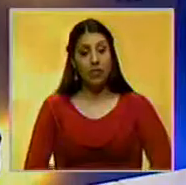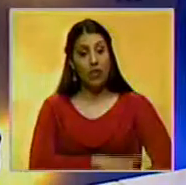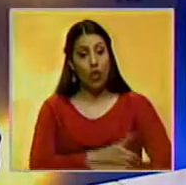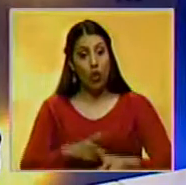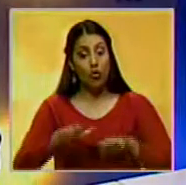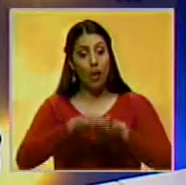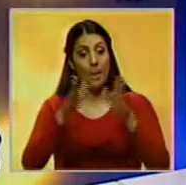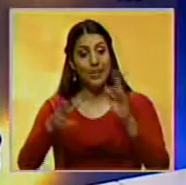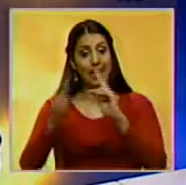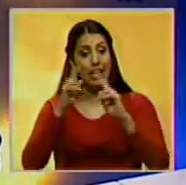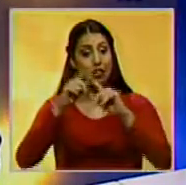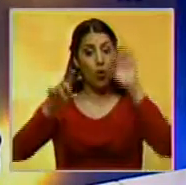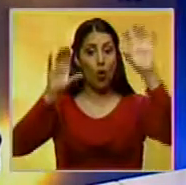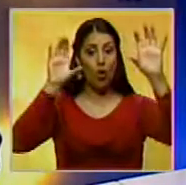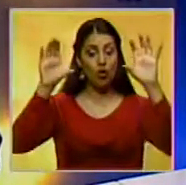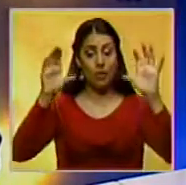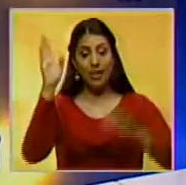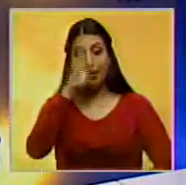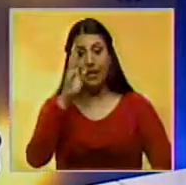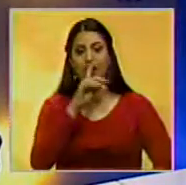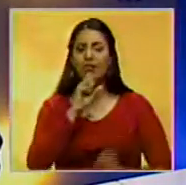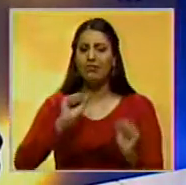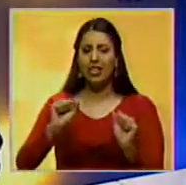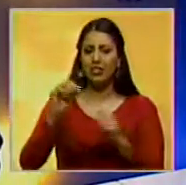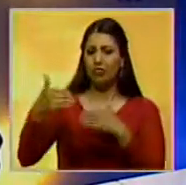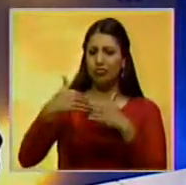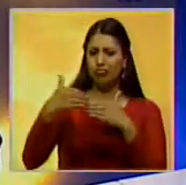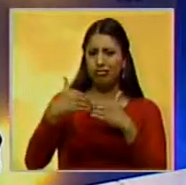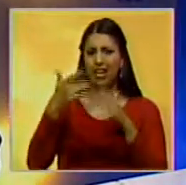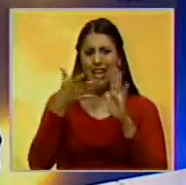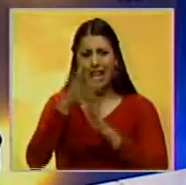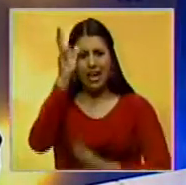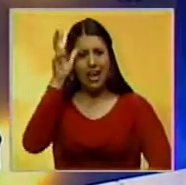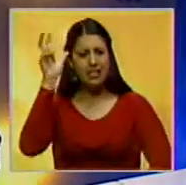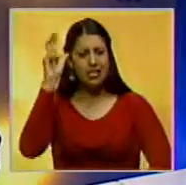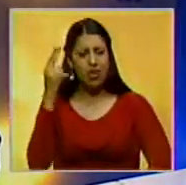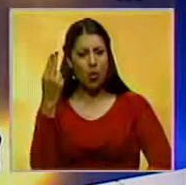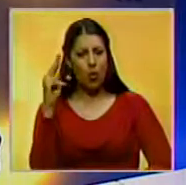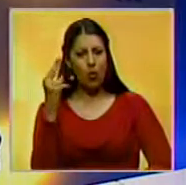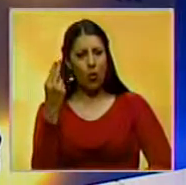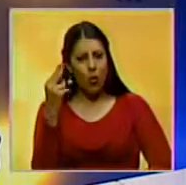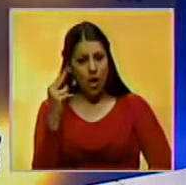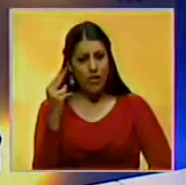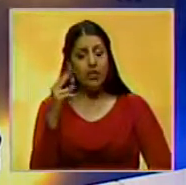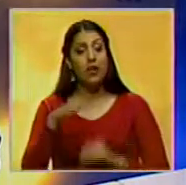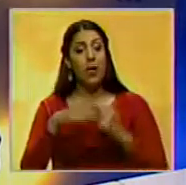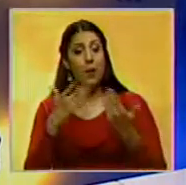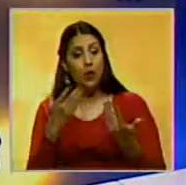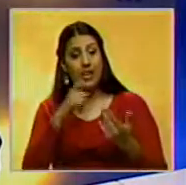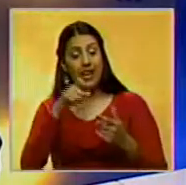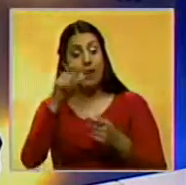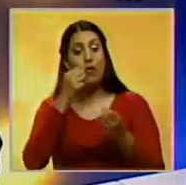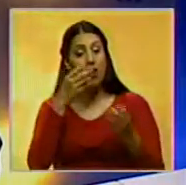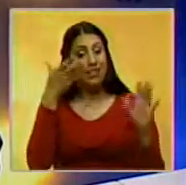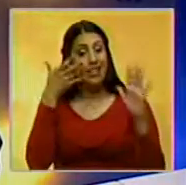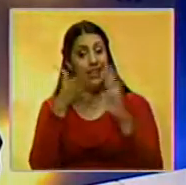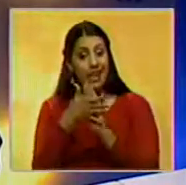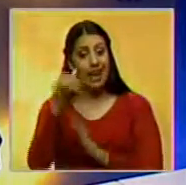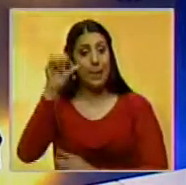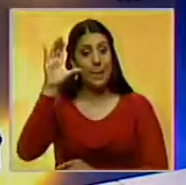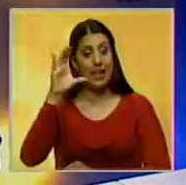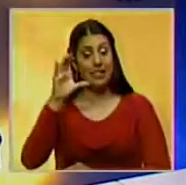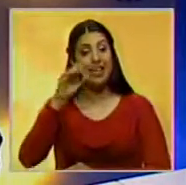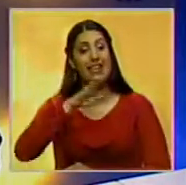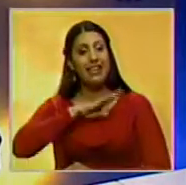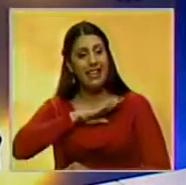El Ministerio de Relaciones Exteriores de Brasil rechazó las acusaciones del canciller de Uruguay, Rodolfo Nino Boa, quien afirmó que el país